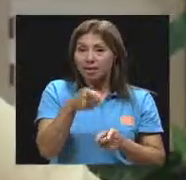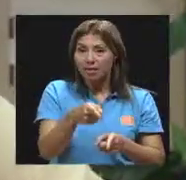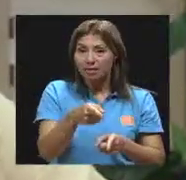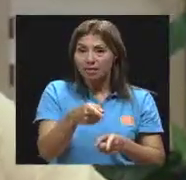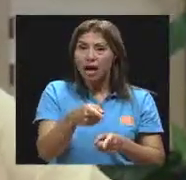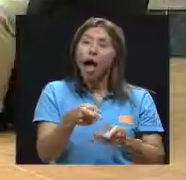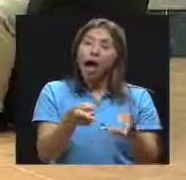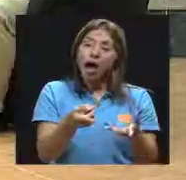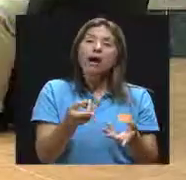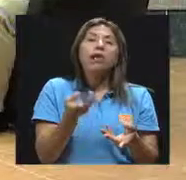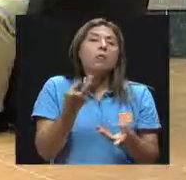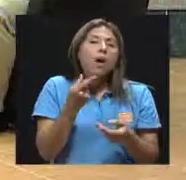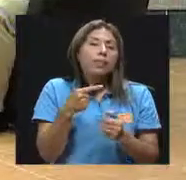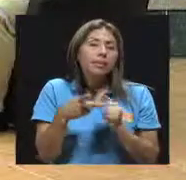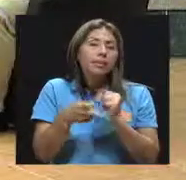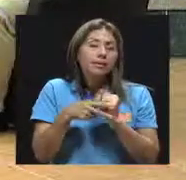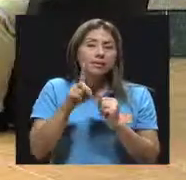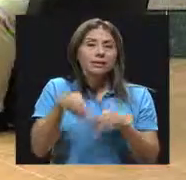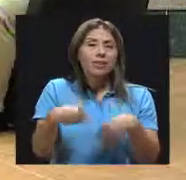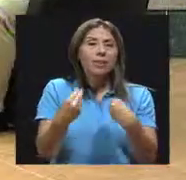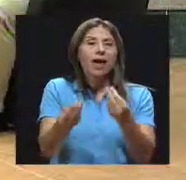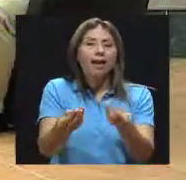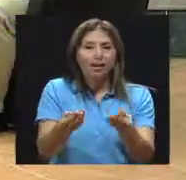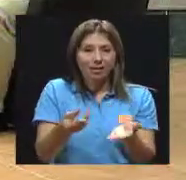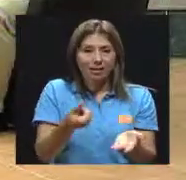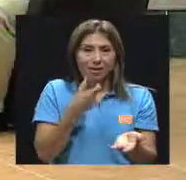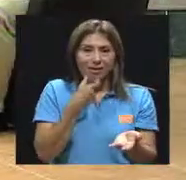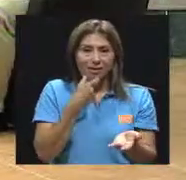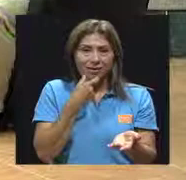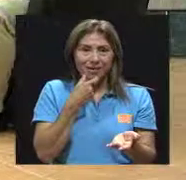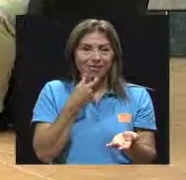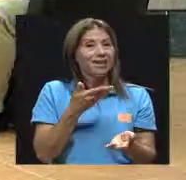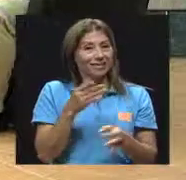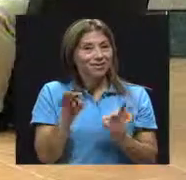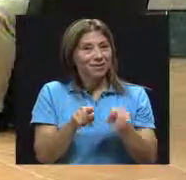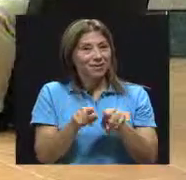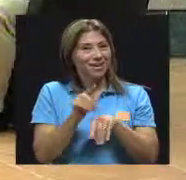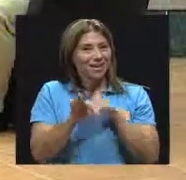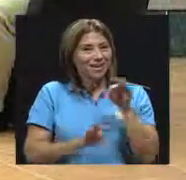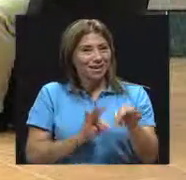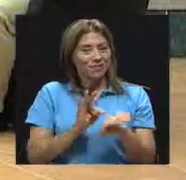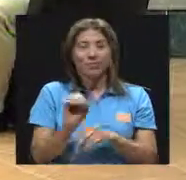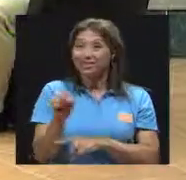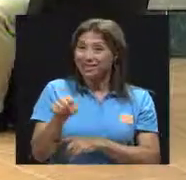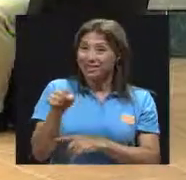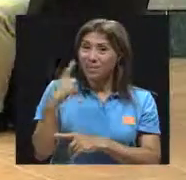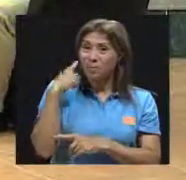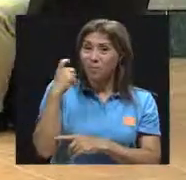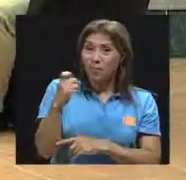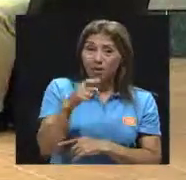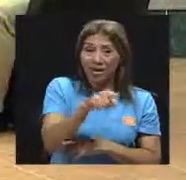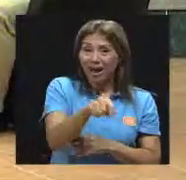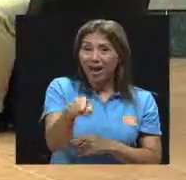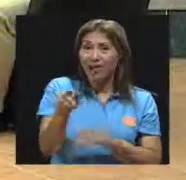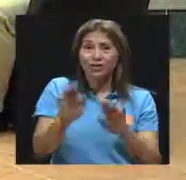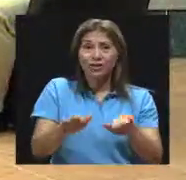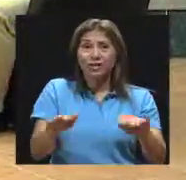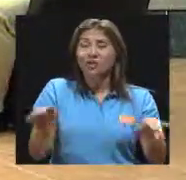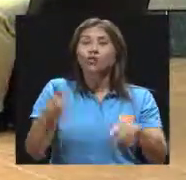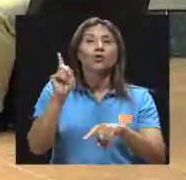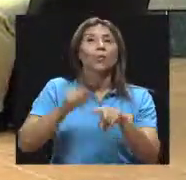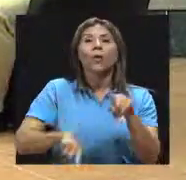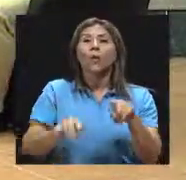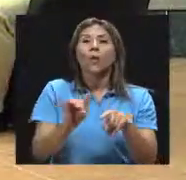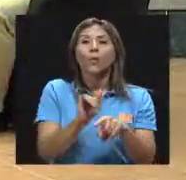pongo galletas. ¿Y qué tipo también? Exactamente, porque el niño no lo podemos aislar del entorno. Los otros niños también llevan galletas. Pero el